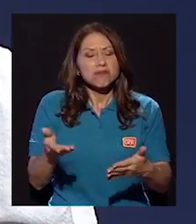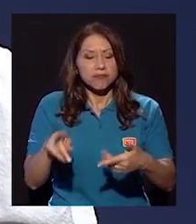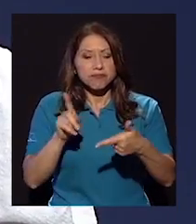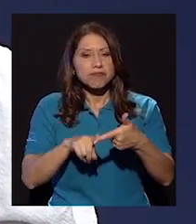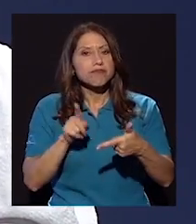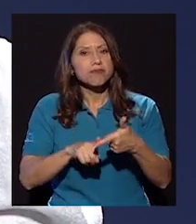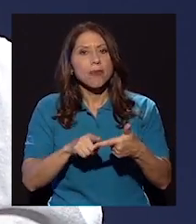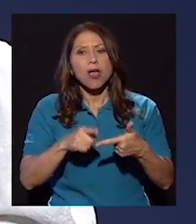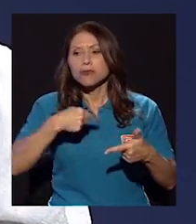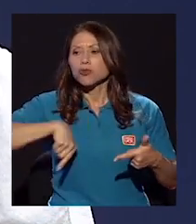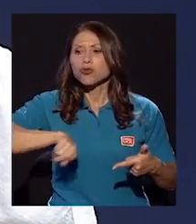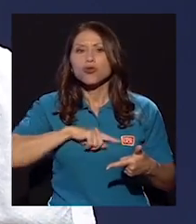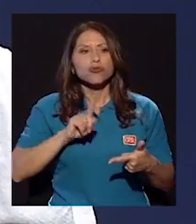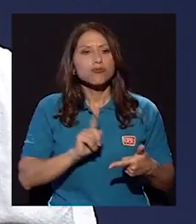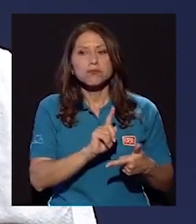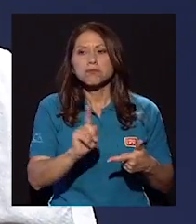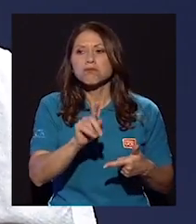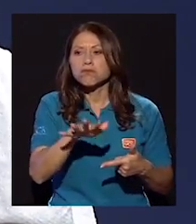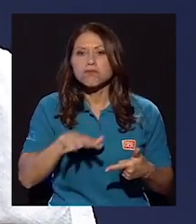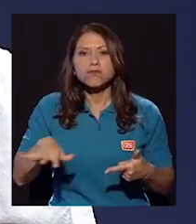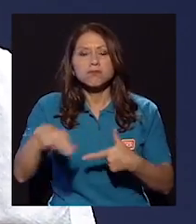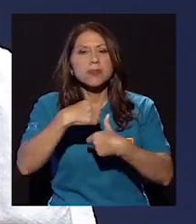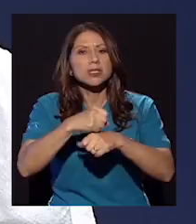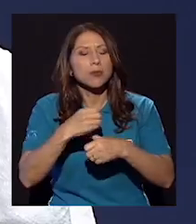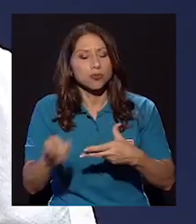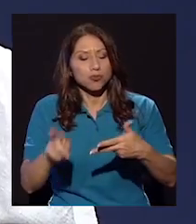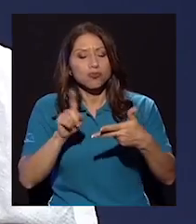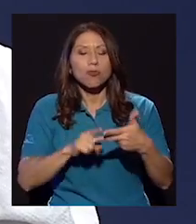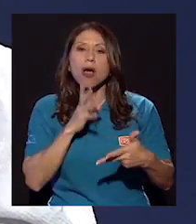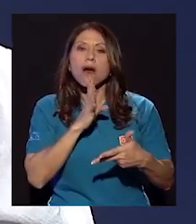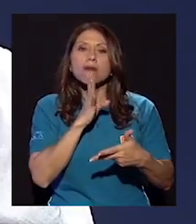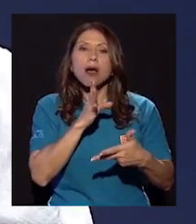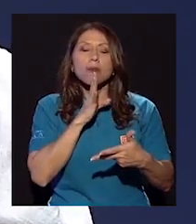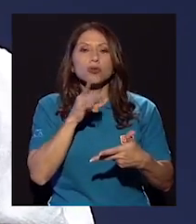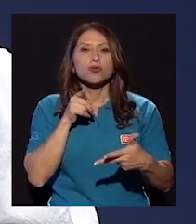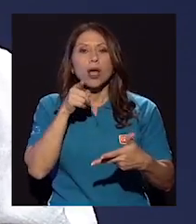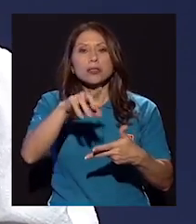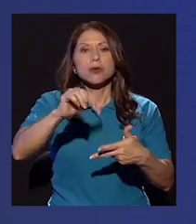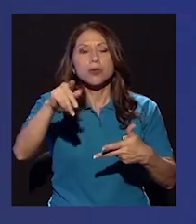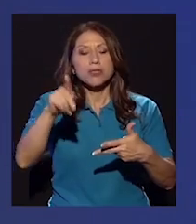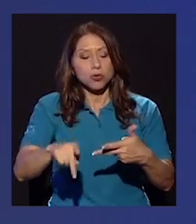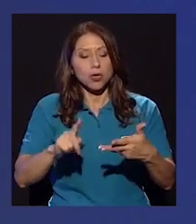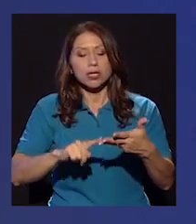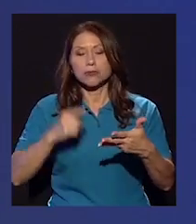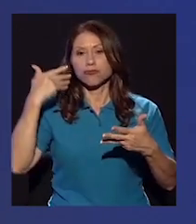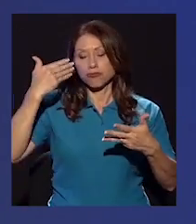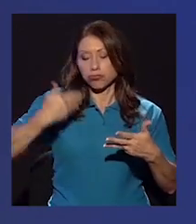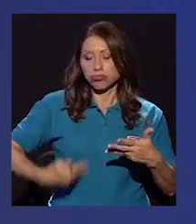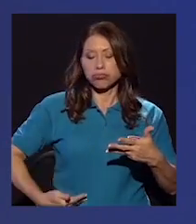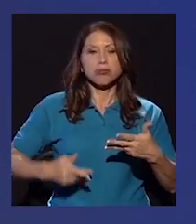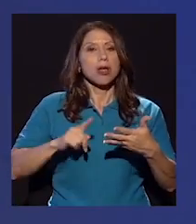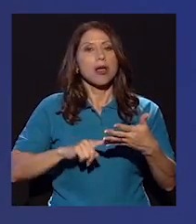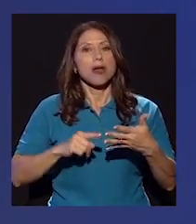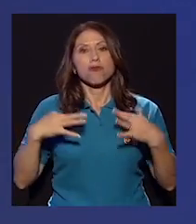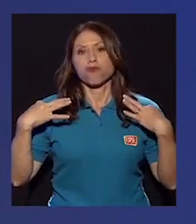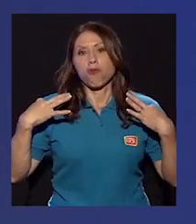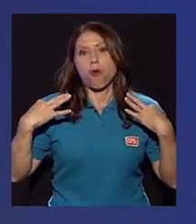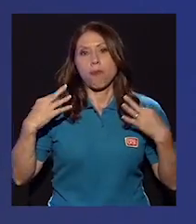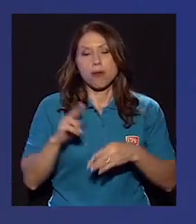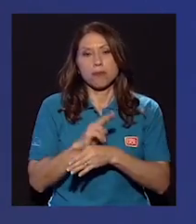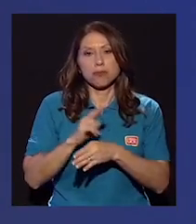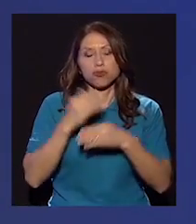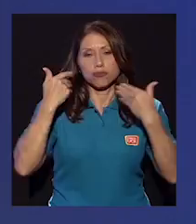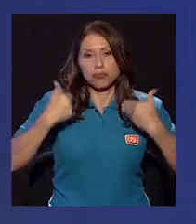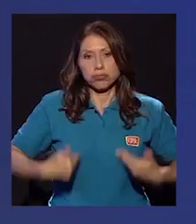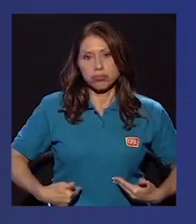elegimos de qué manera nos movemos en el espacio, de qué manera hablamos o nos dirigimos a otras personas, nuestro propio aspecto físico, la